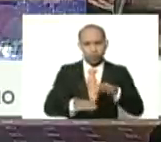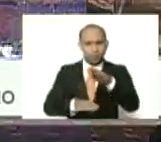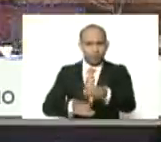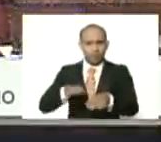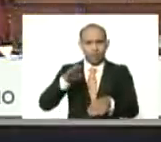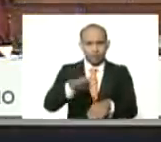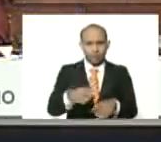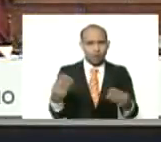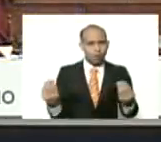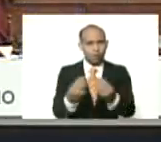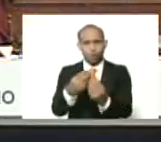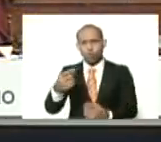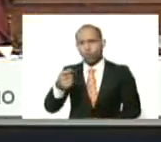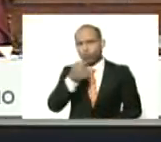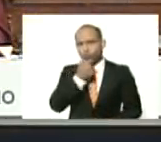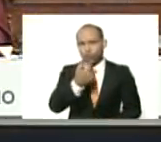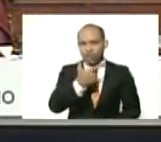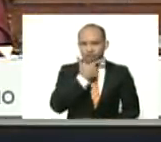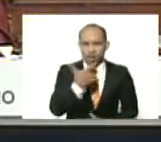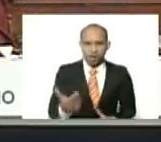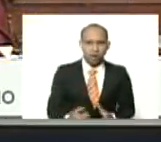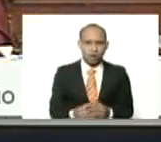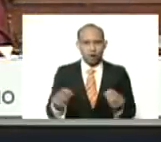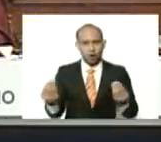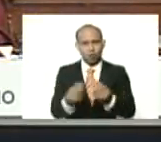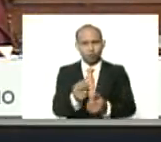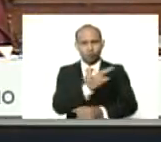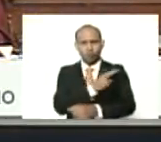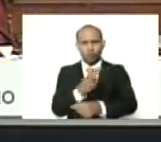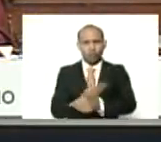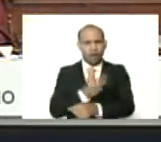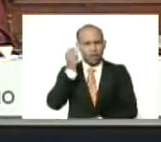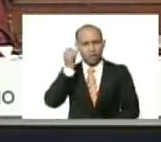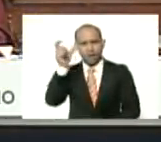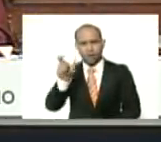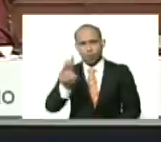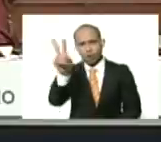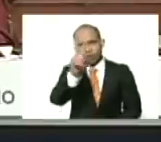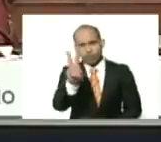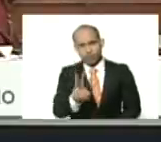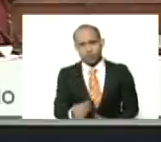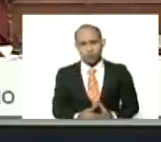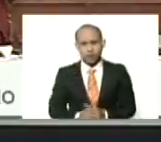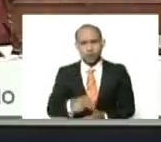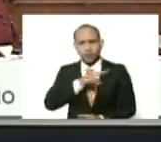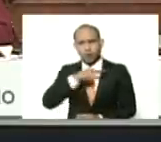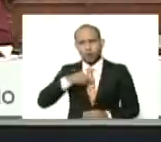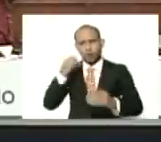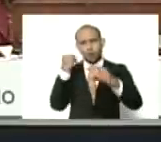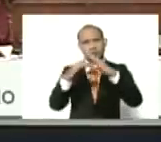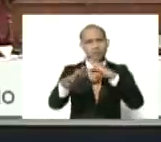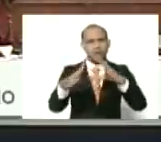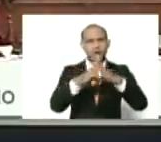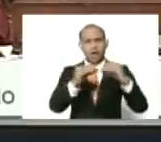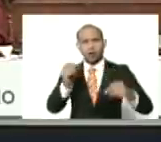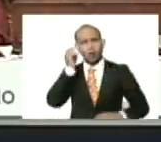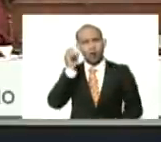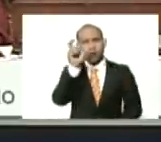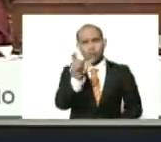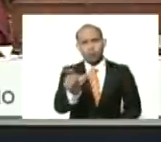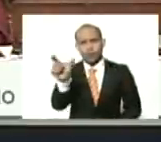con la belleza, y la fortaleza, de la mujer, venezolana, nuestro mensaje, es a todas las mujeres,